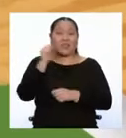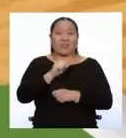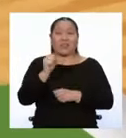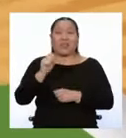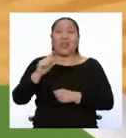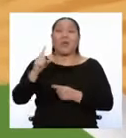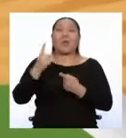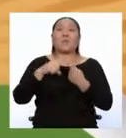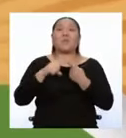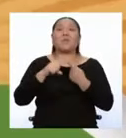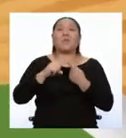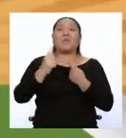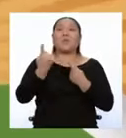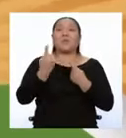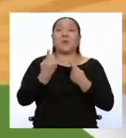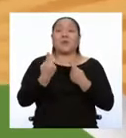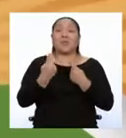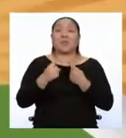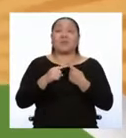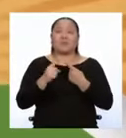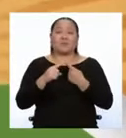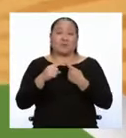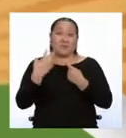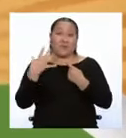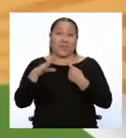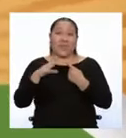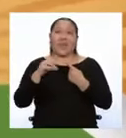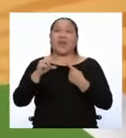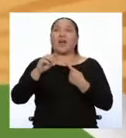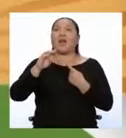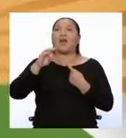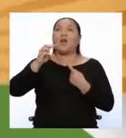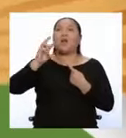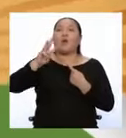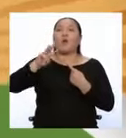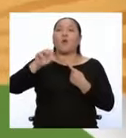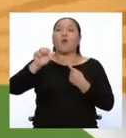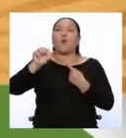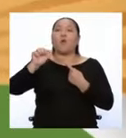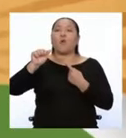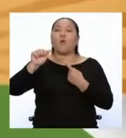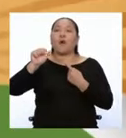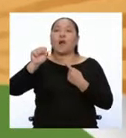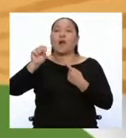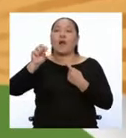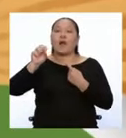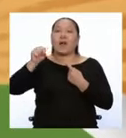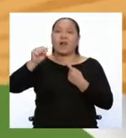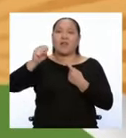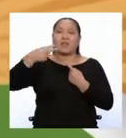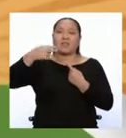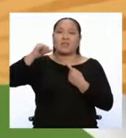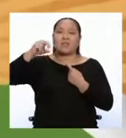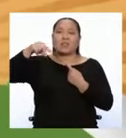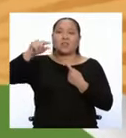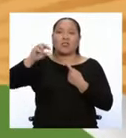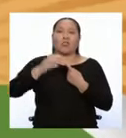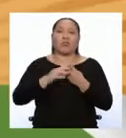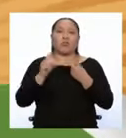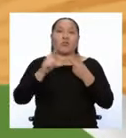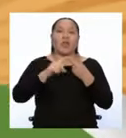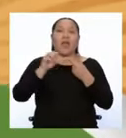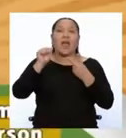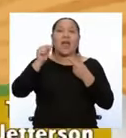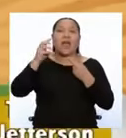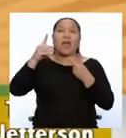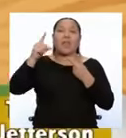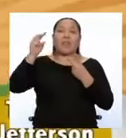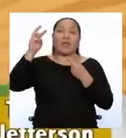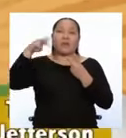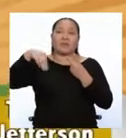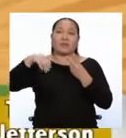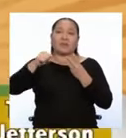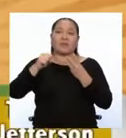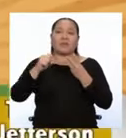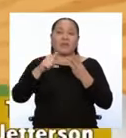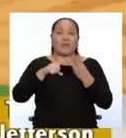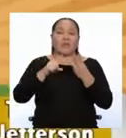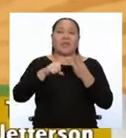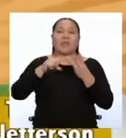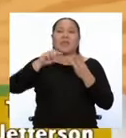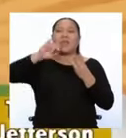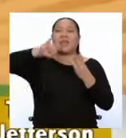El primero fue el ya mencionado George Washington, el segundo John Adams y el tercero Thomas Jefferson.